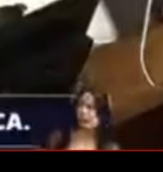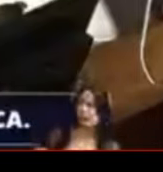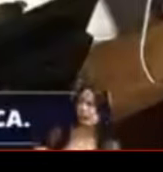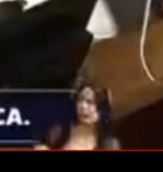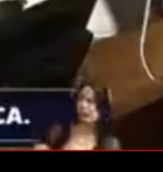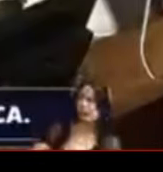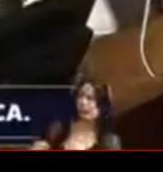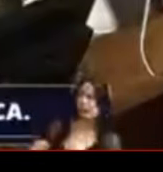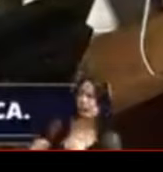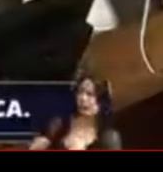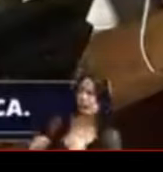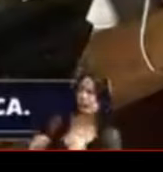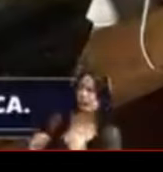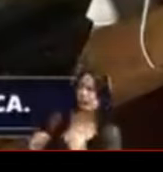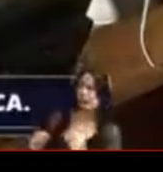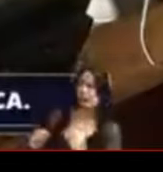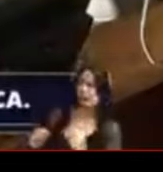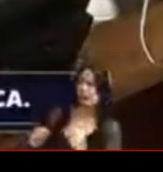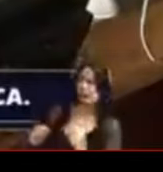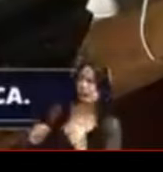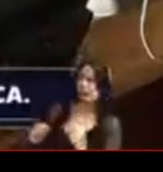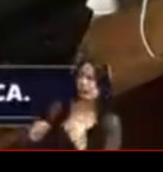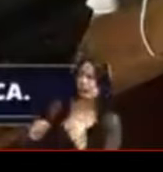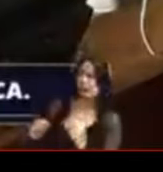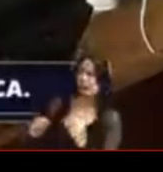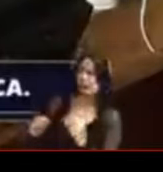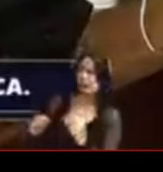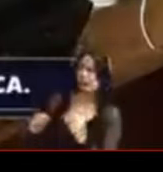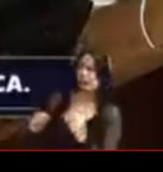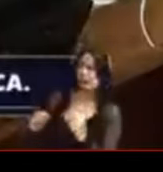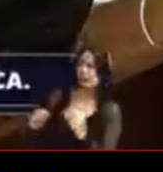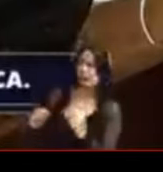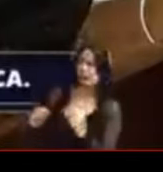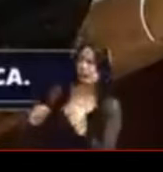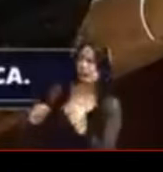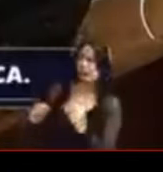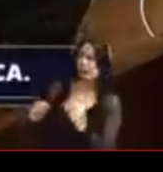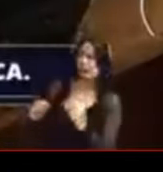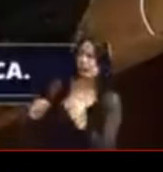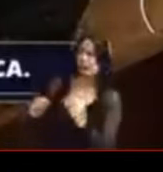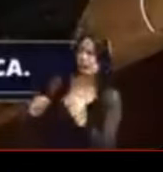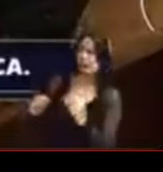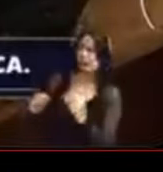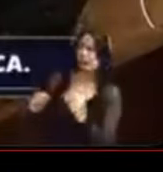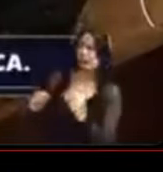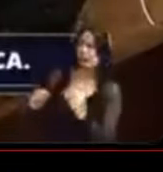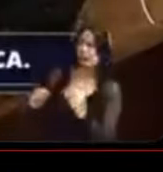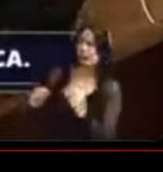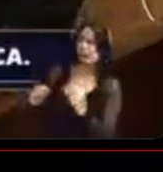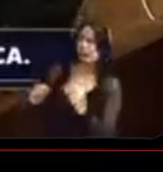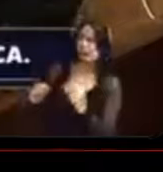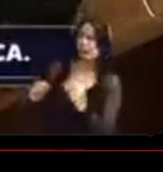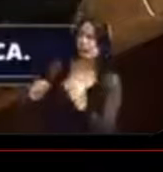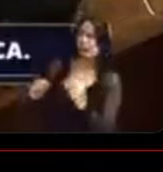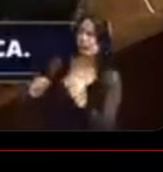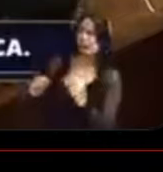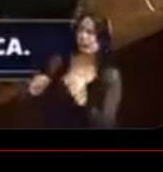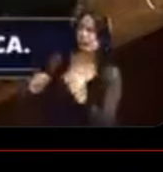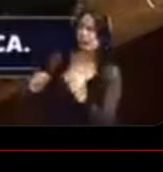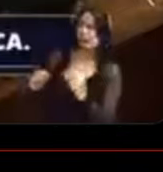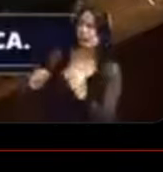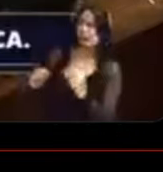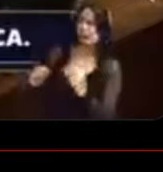constreñimiento al elector? Usurpó la presidencia de la República. Díganme con qué artículo de la Constitución